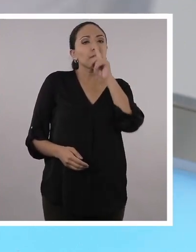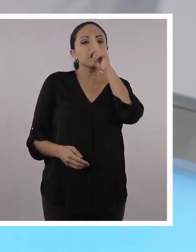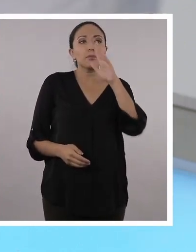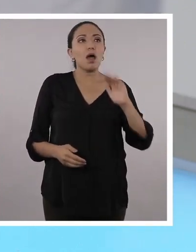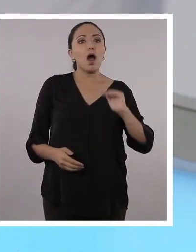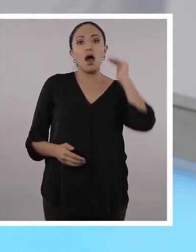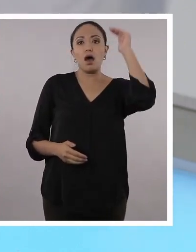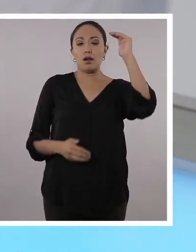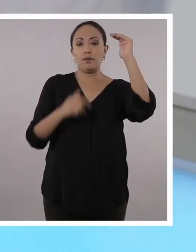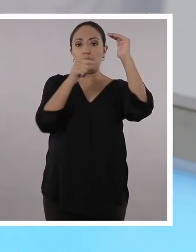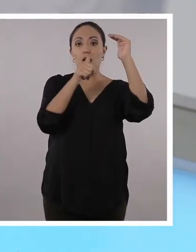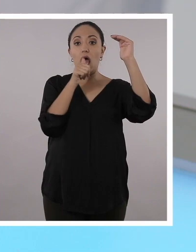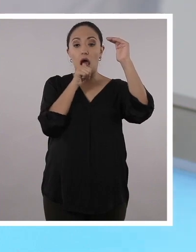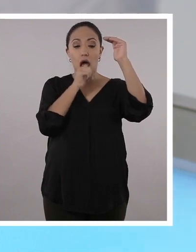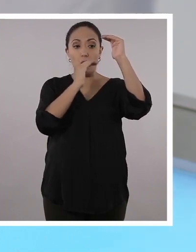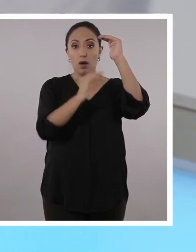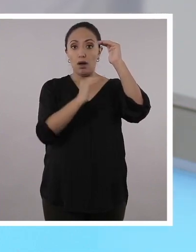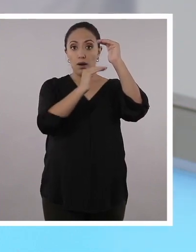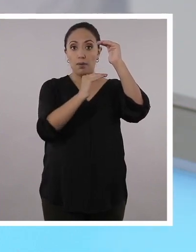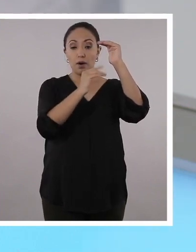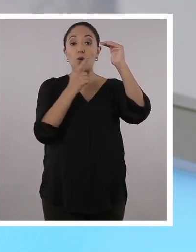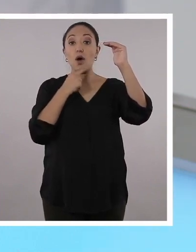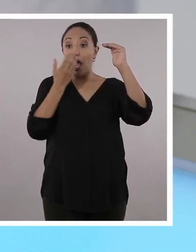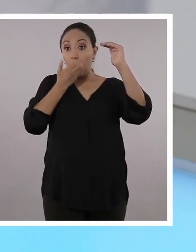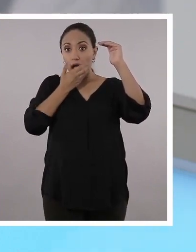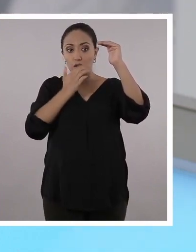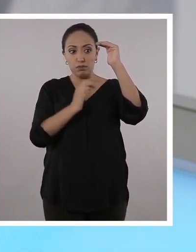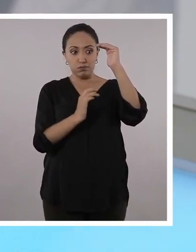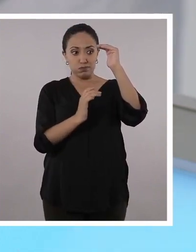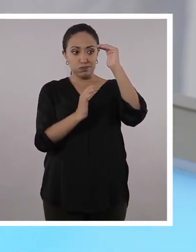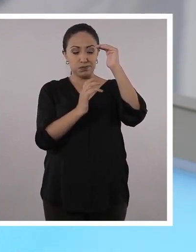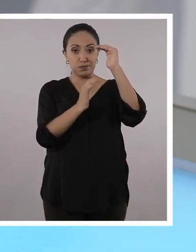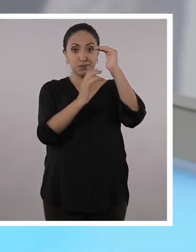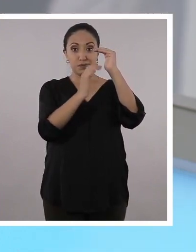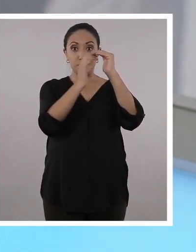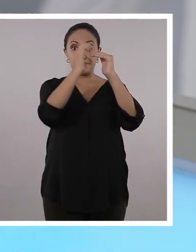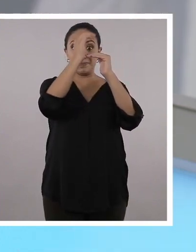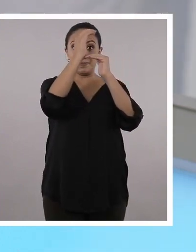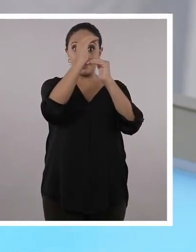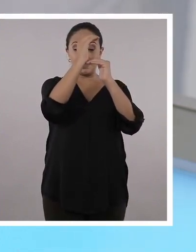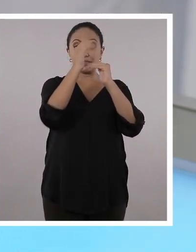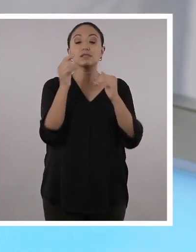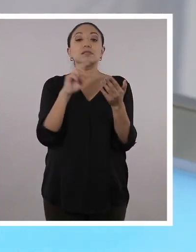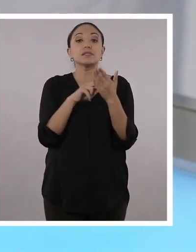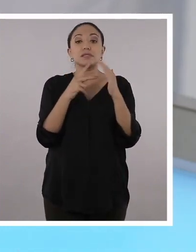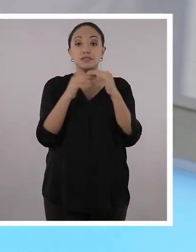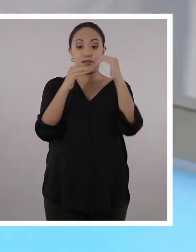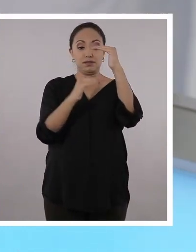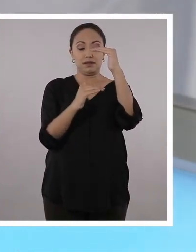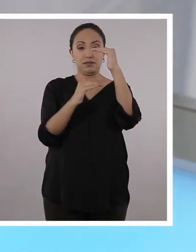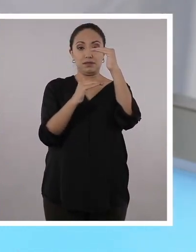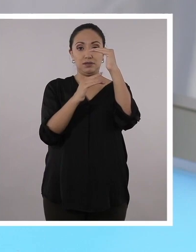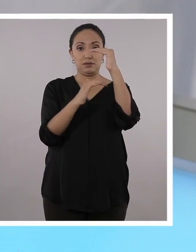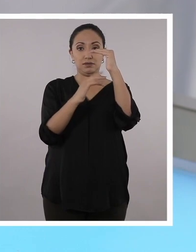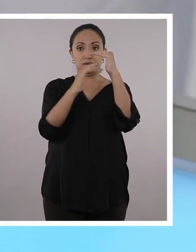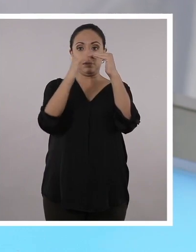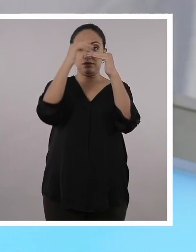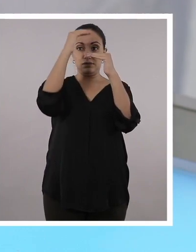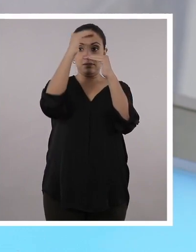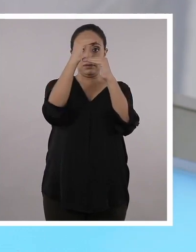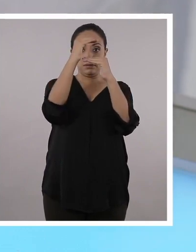siempre se va a quedar encima del agua. Y aquí entra la participación del calor. Como ustedes pueden ver, la vela está calentando nuestro